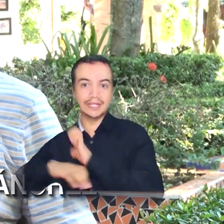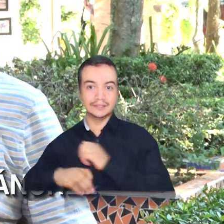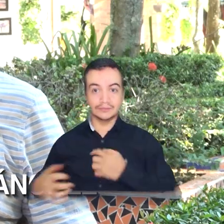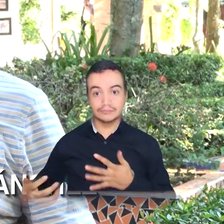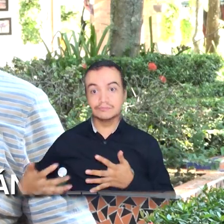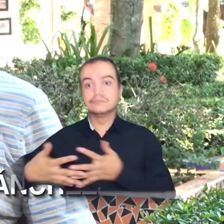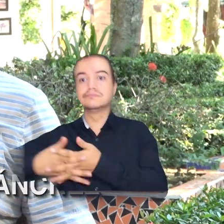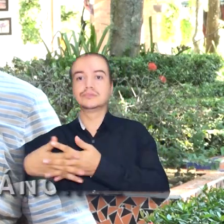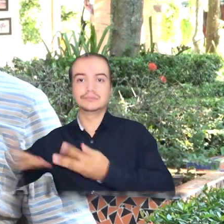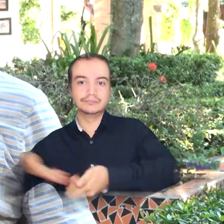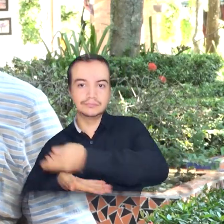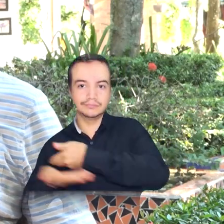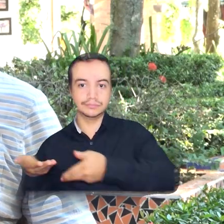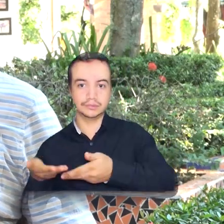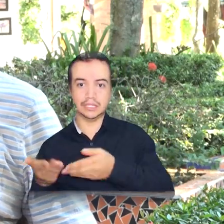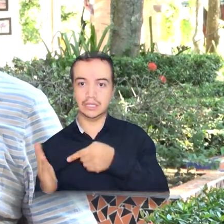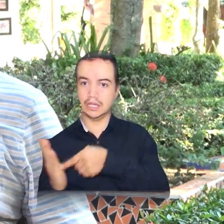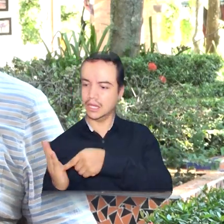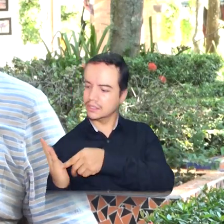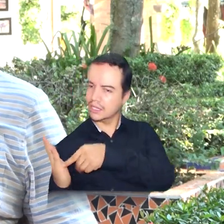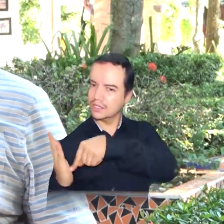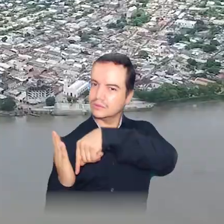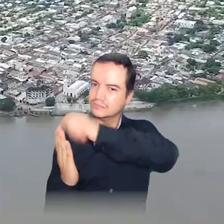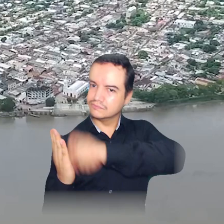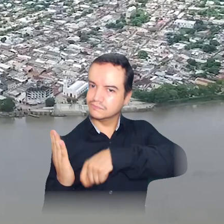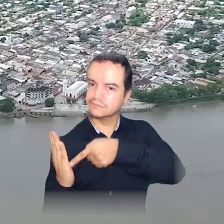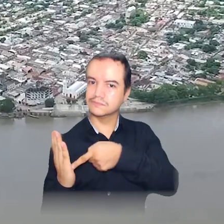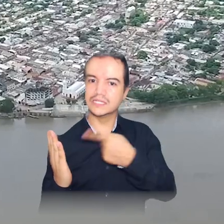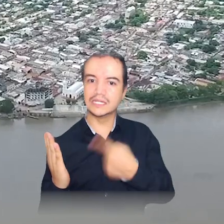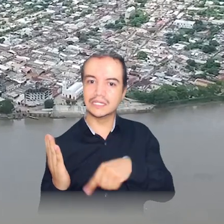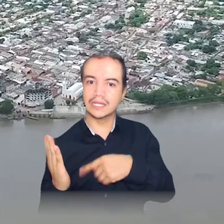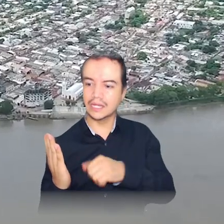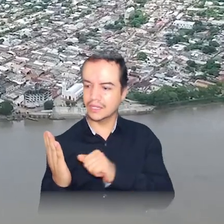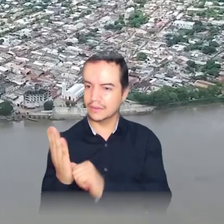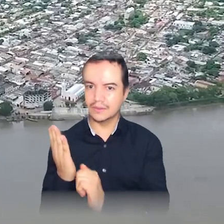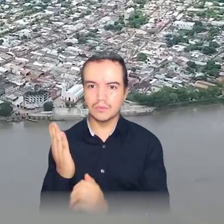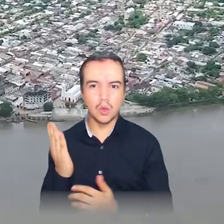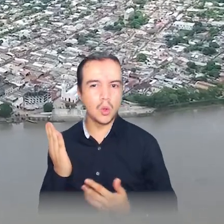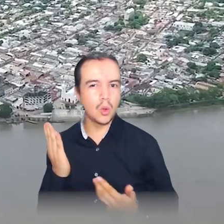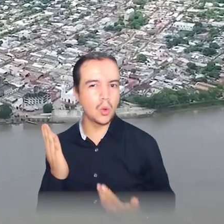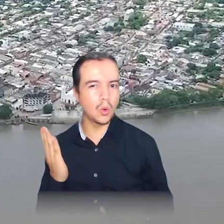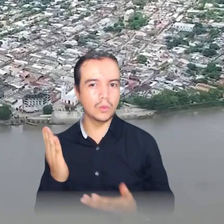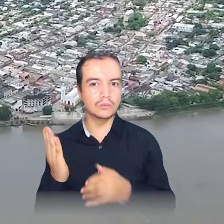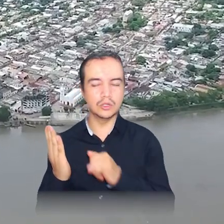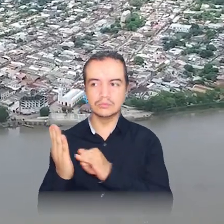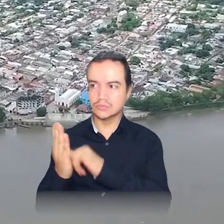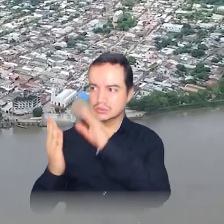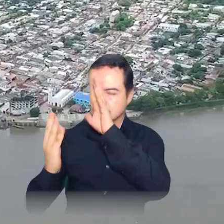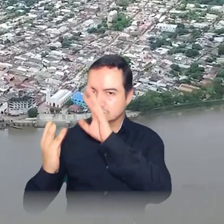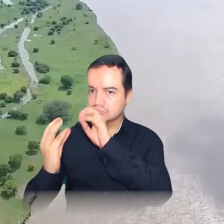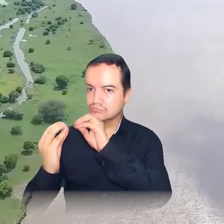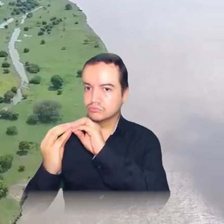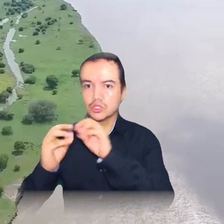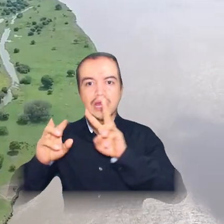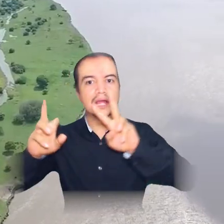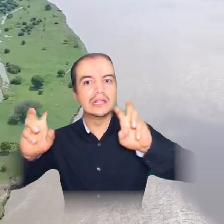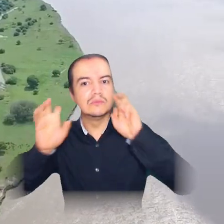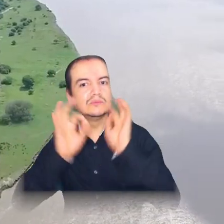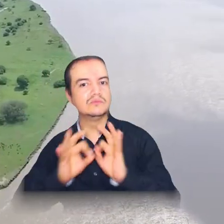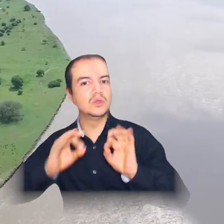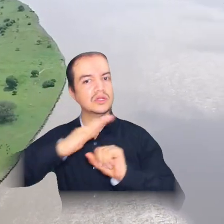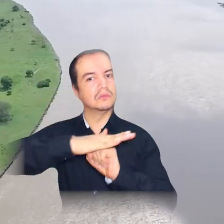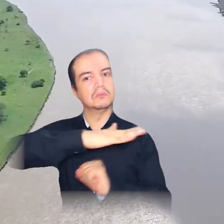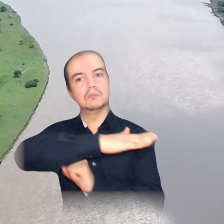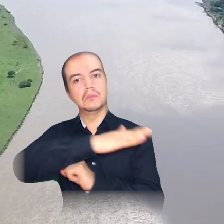interinstitucional plasmamos en unas letras empezar a reconstruir historia a partir de ejes importantes y